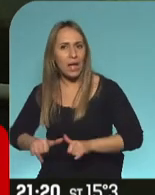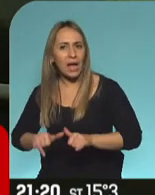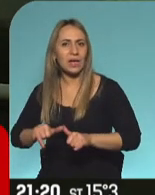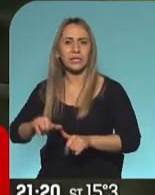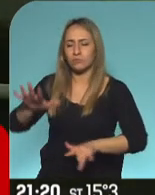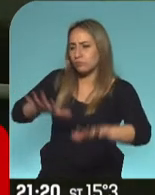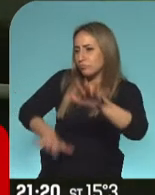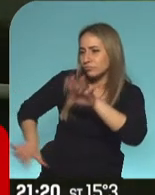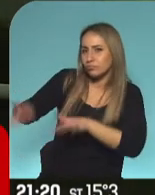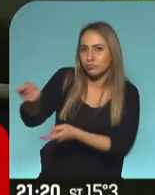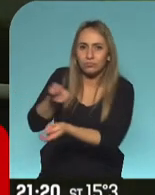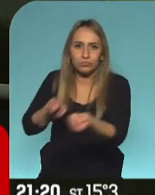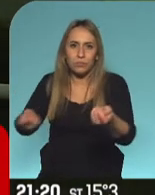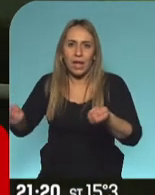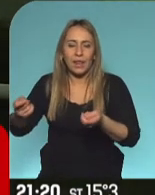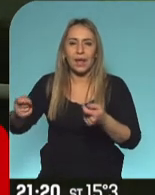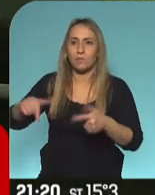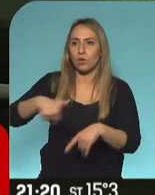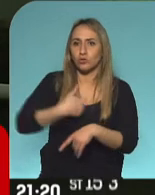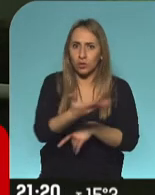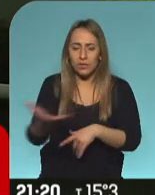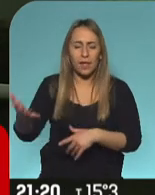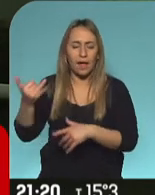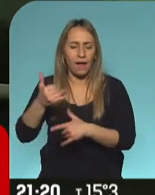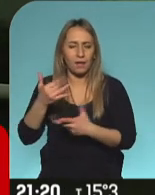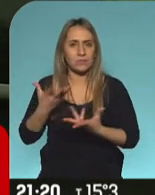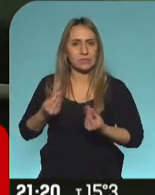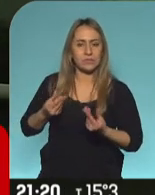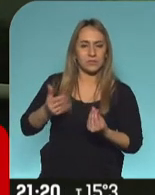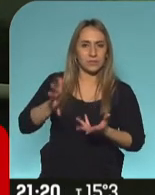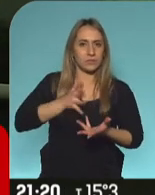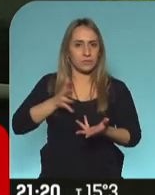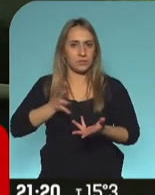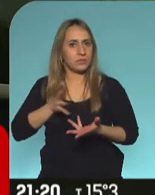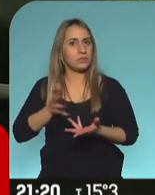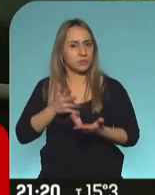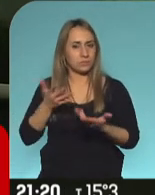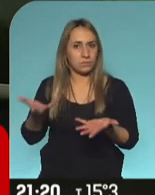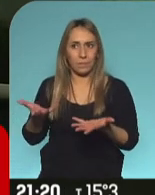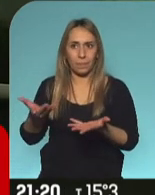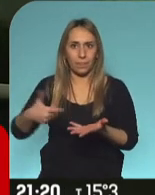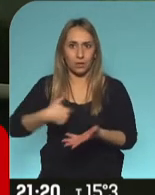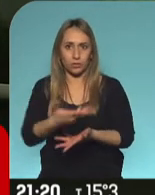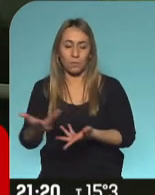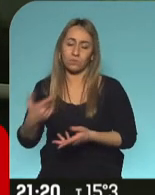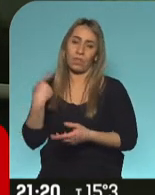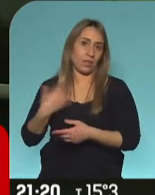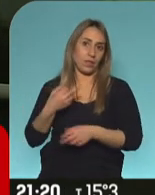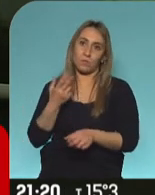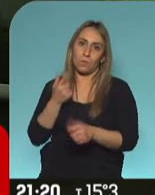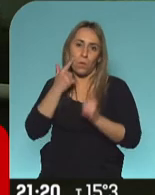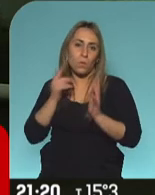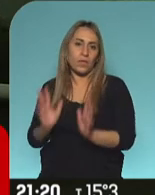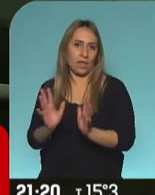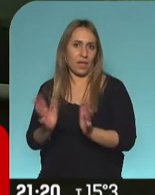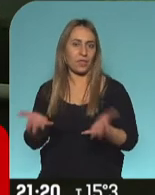organizadora, de una sociedad, que está muy atormentada, y que hay que estar con miedo, y que hay que tener mucho cuidado, con todo esto,